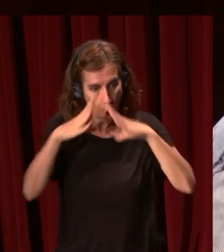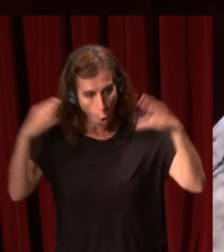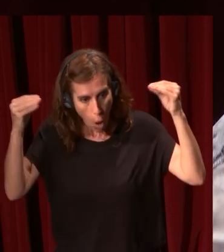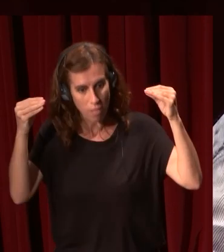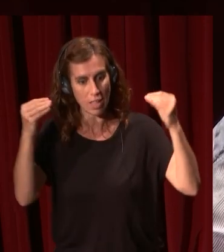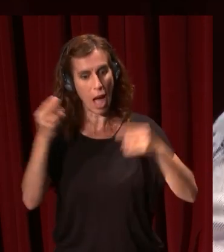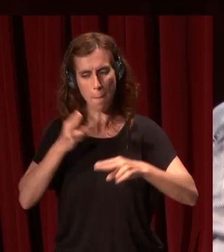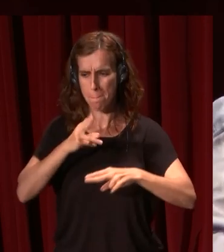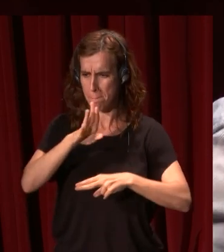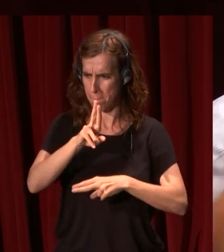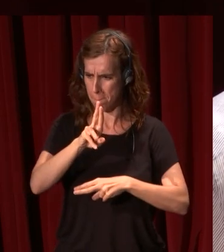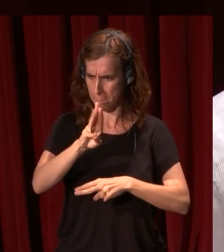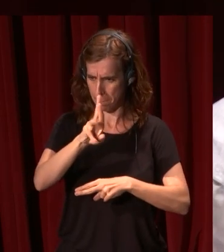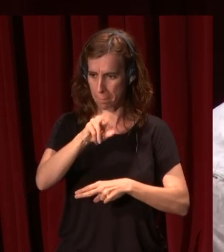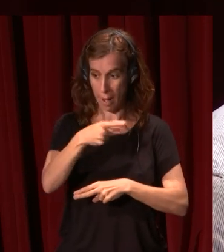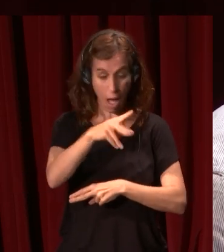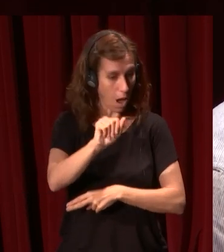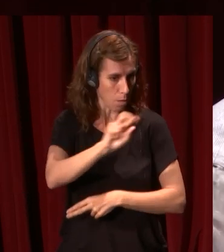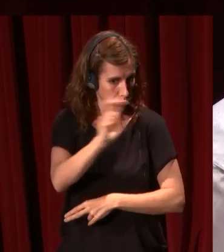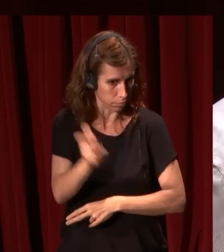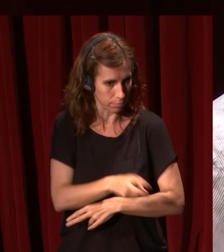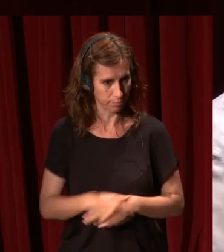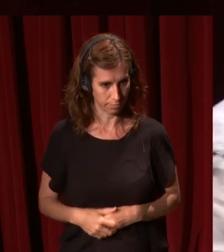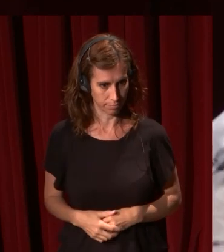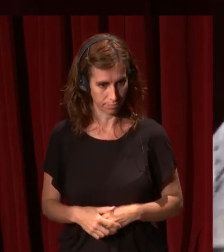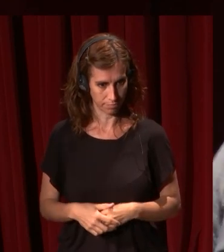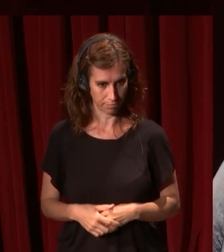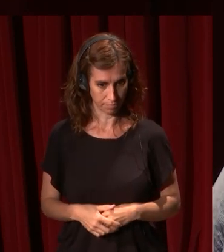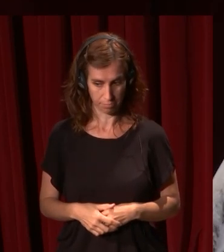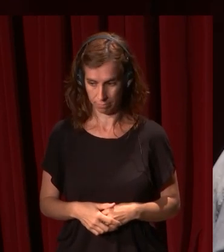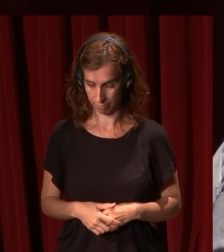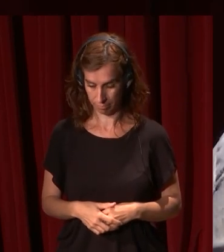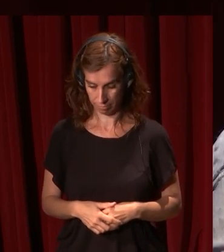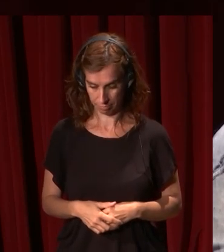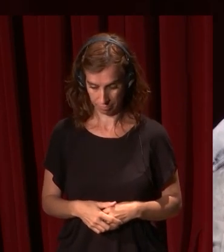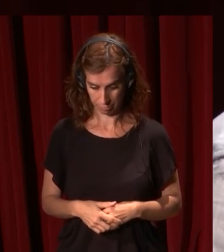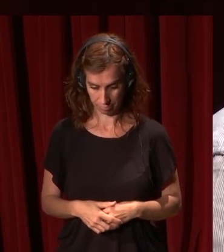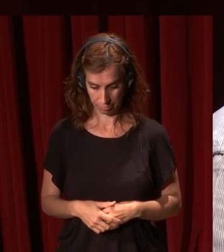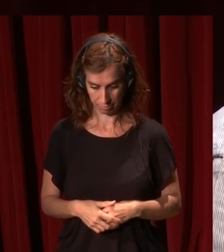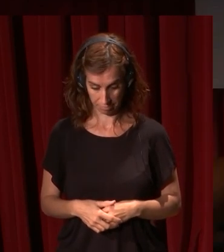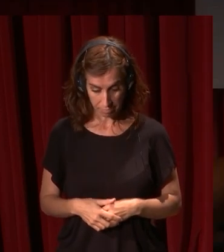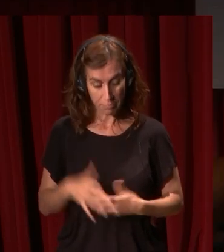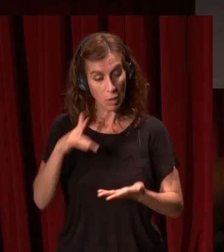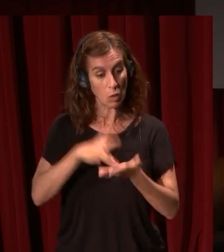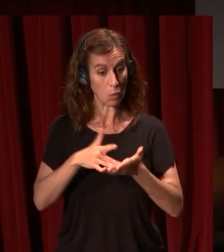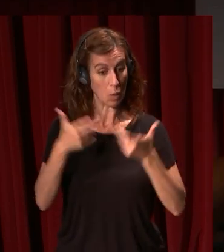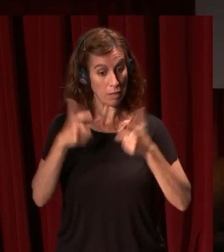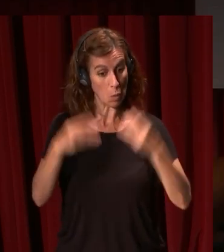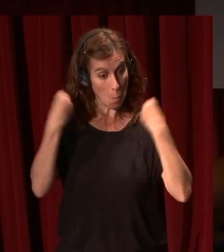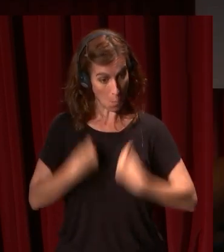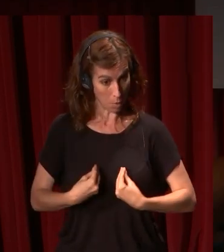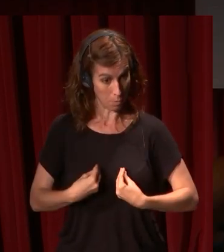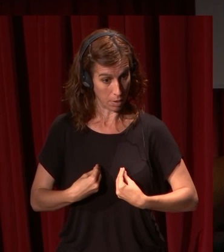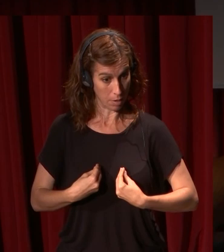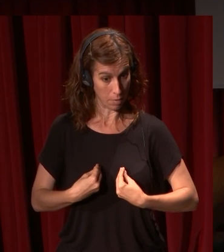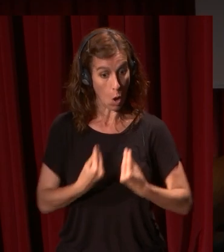Praga es un ejemplo muy claro de estos artistas funcionando en red en esta misma sección de los